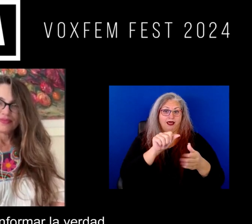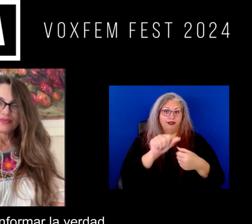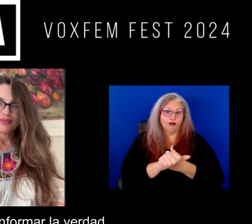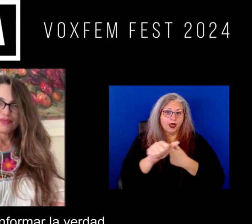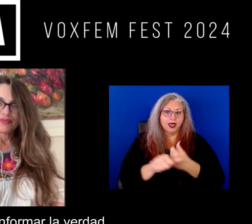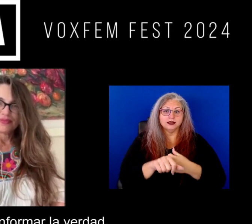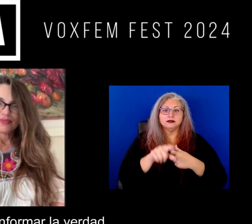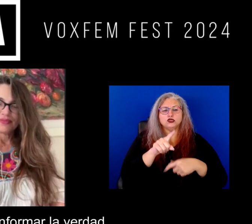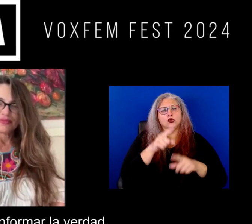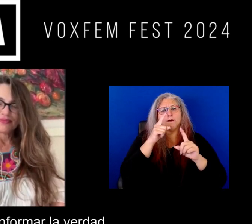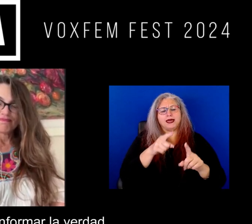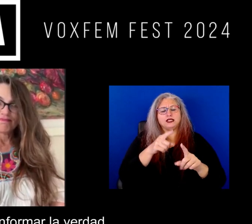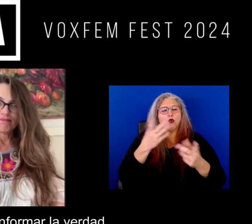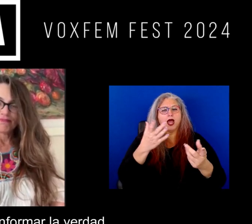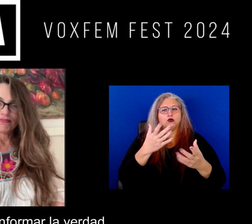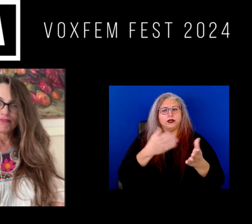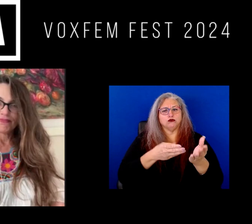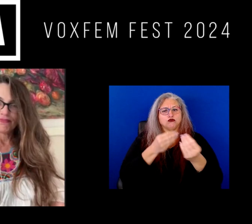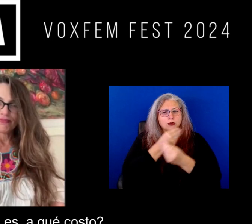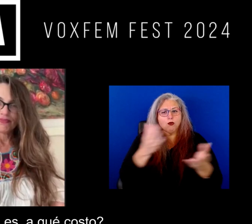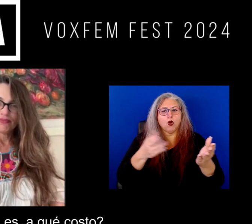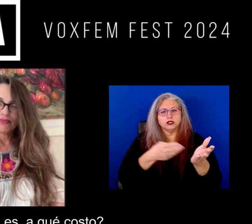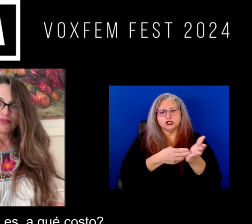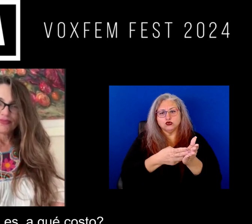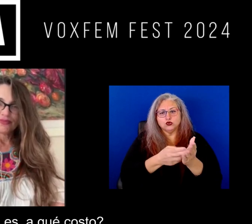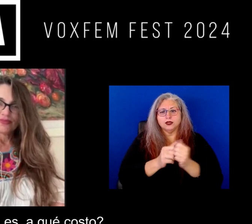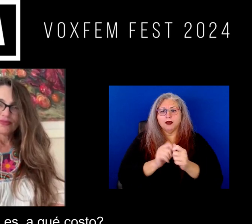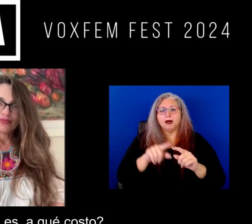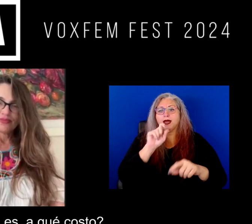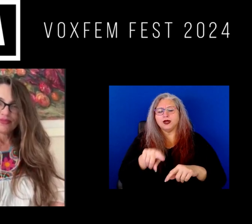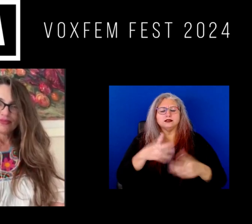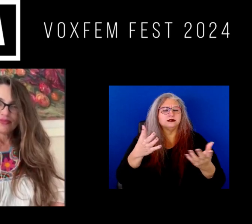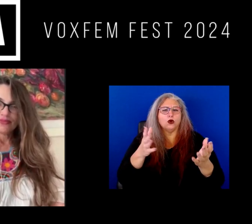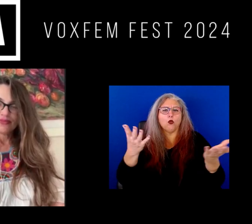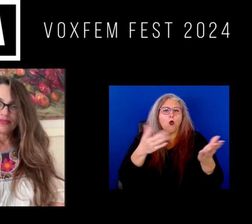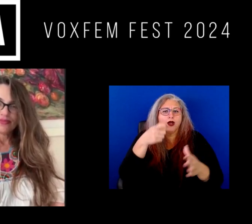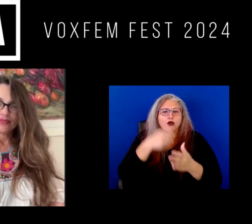Tu misión es informar la verdad. La pregunta es ¿a qué costo?